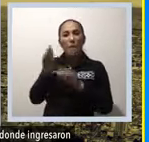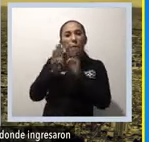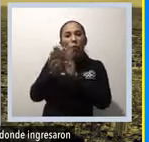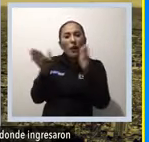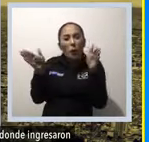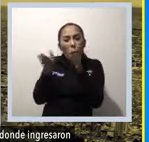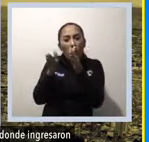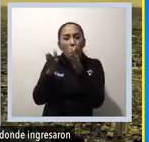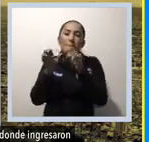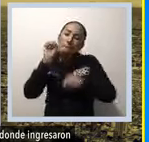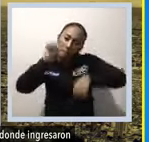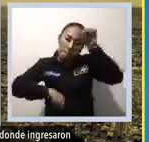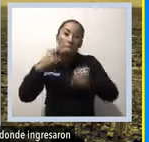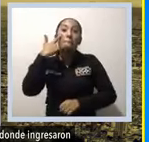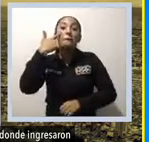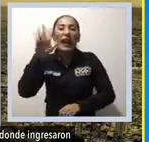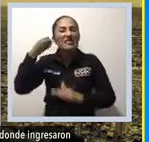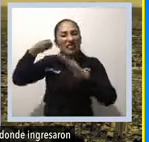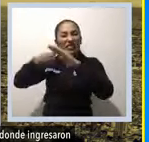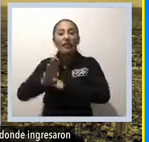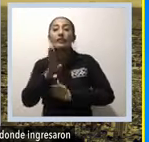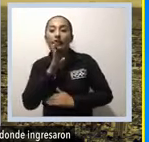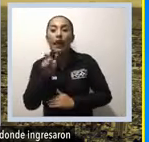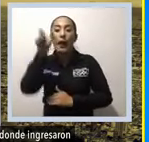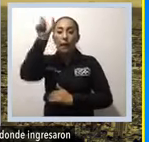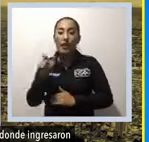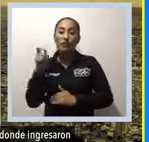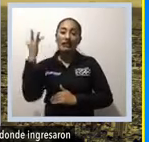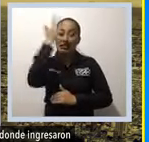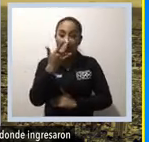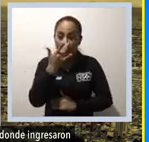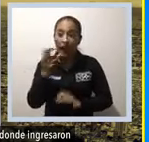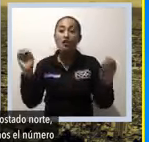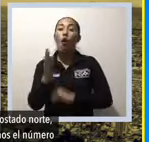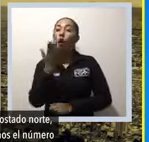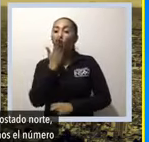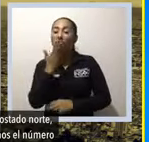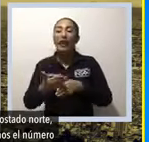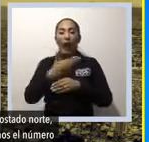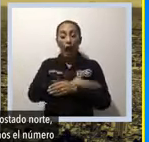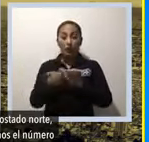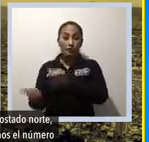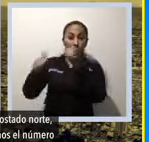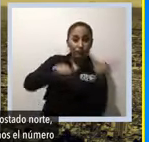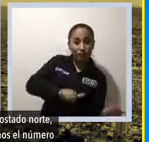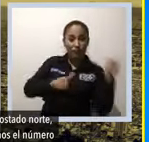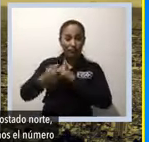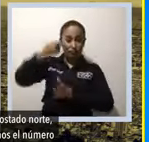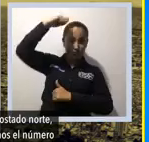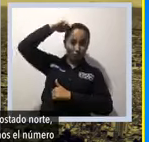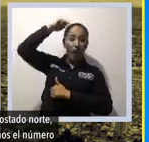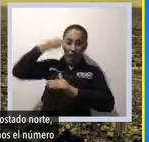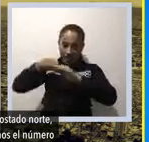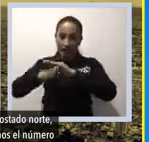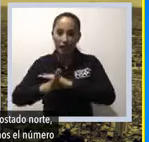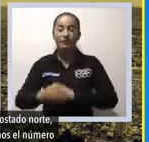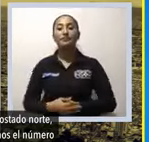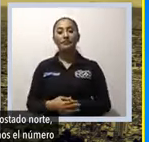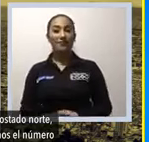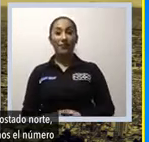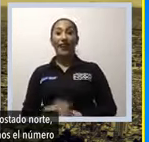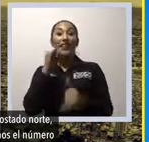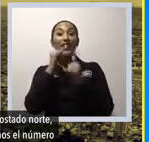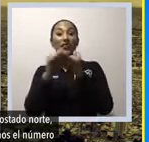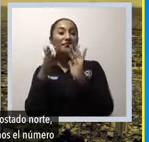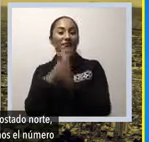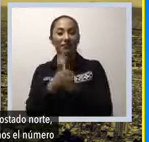las puertas por donde ingresaron los indígenas y los negros ya bautizados. Finalmente podemos observar en su torre del